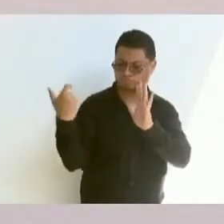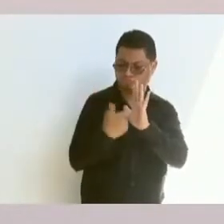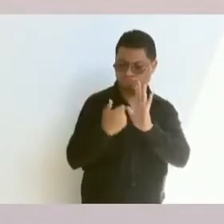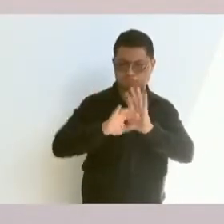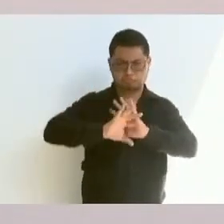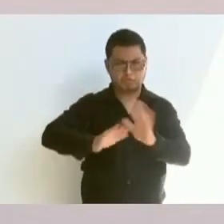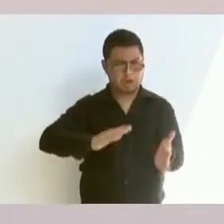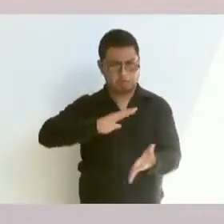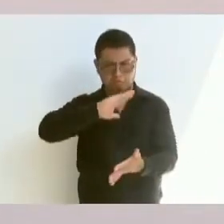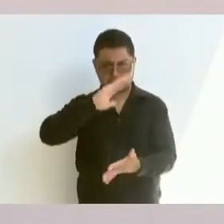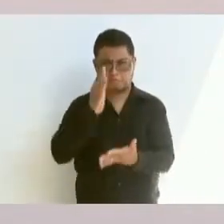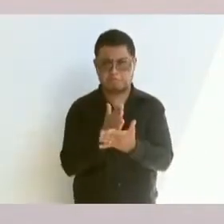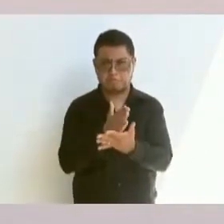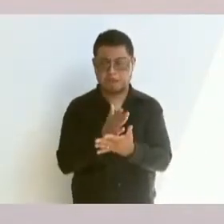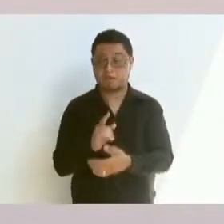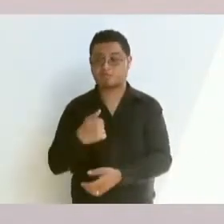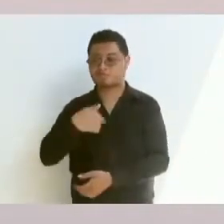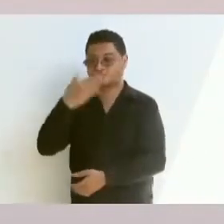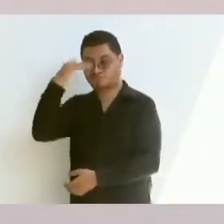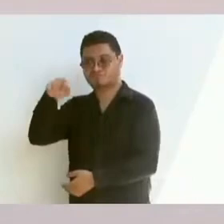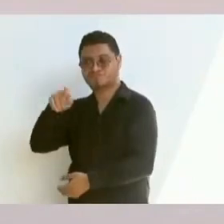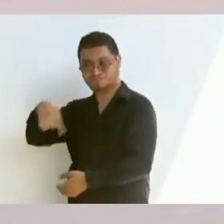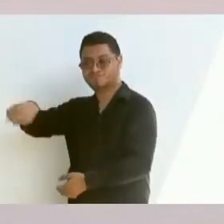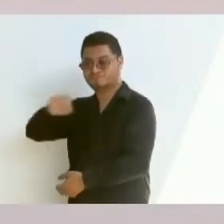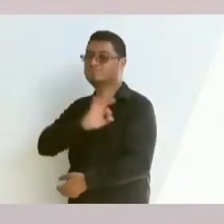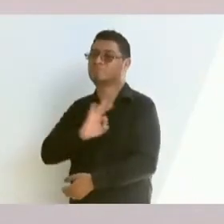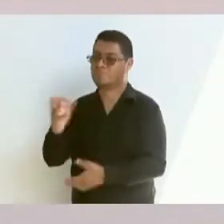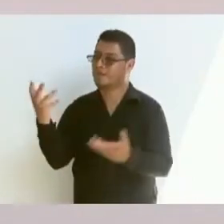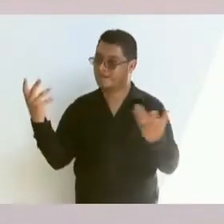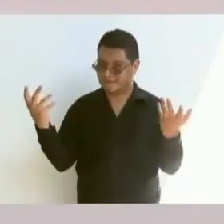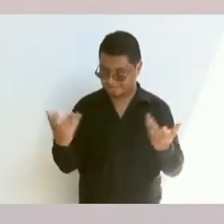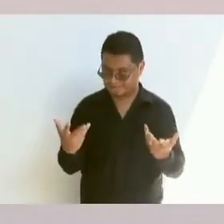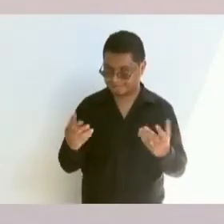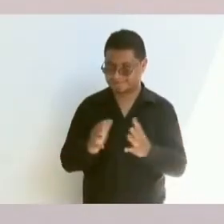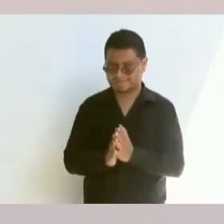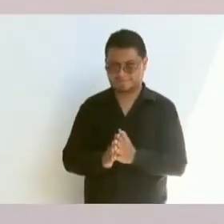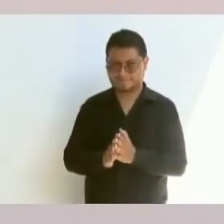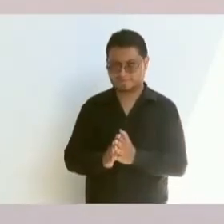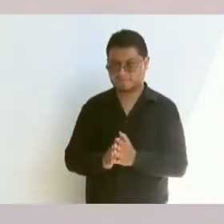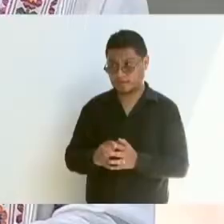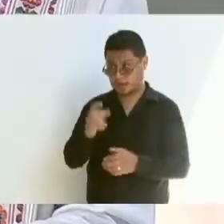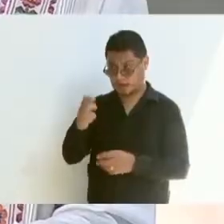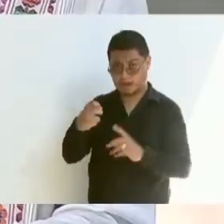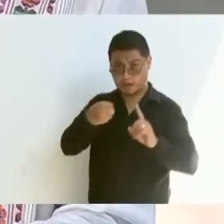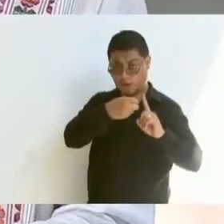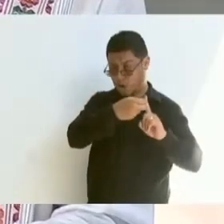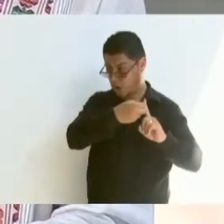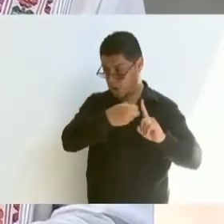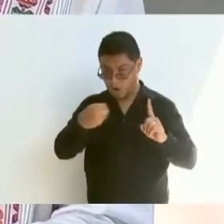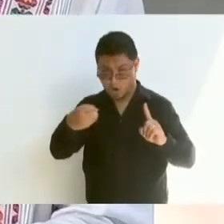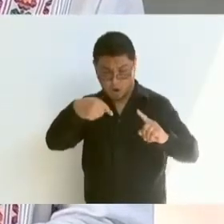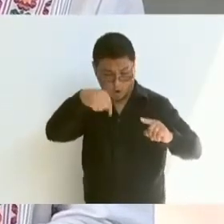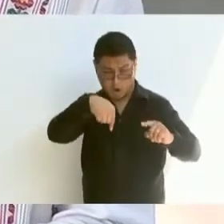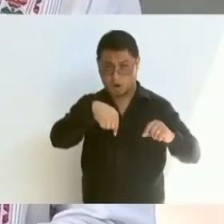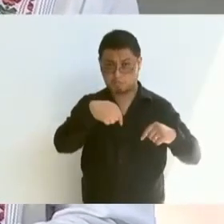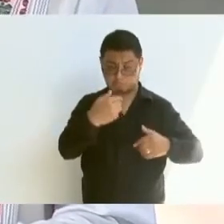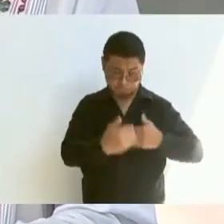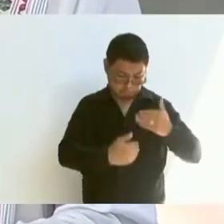lo pueden hacer. Esta obra va a generar muchos beneficios para